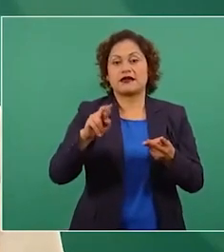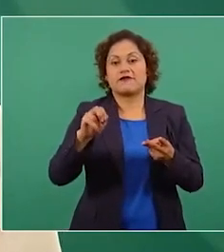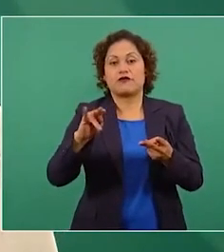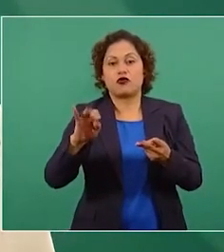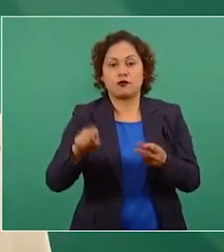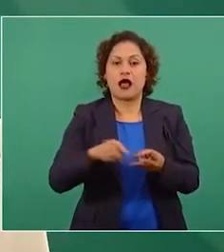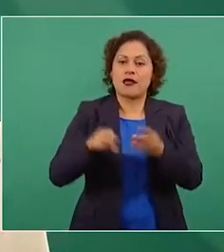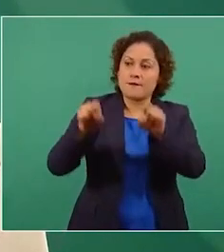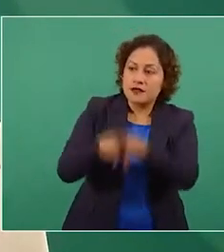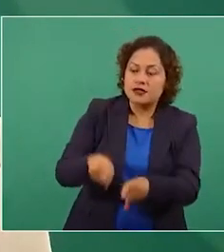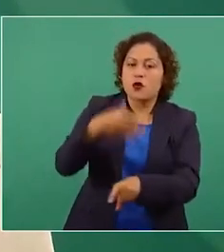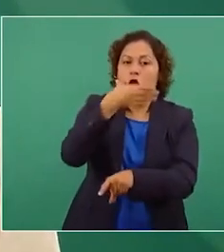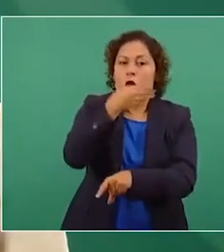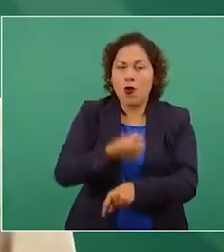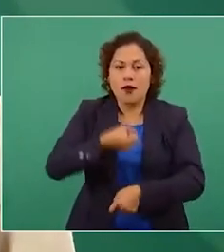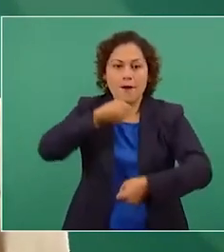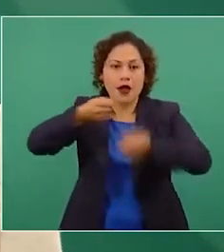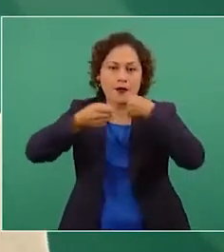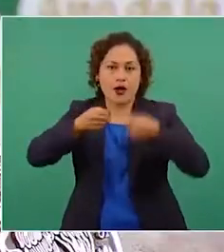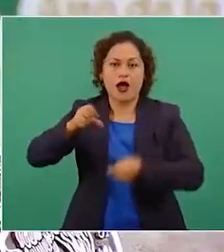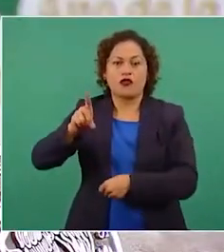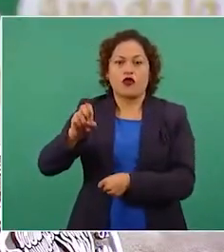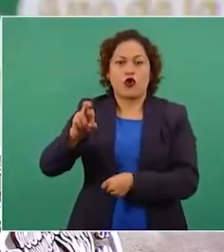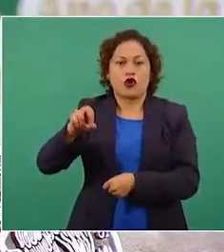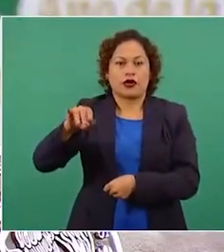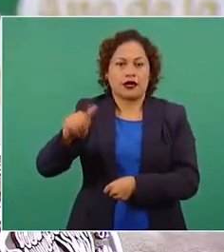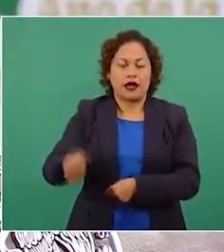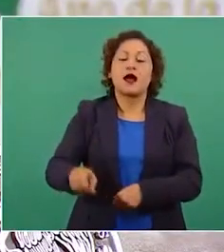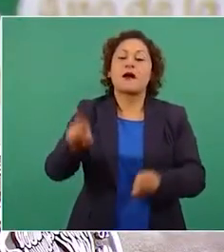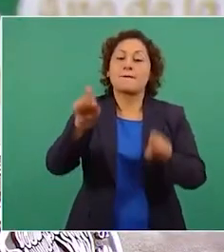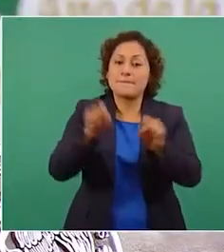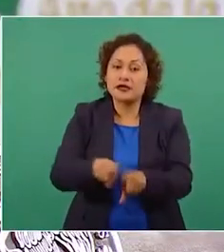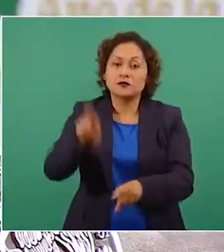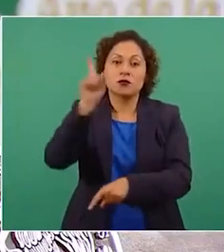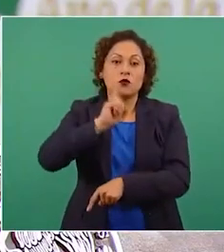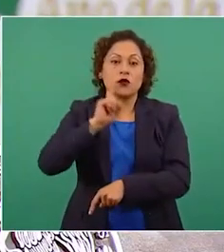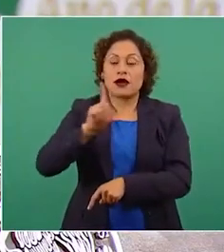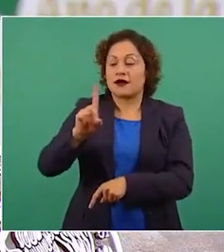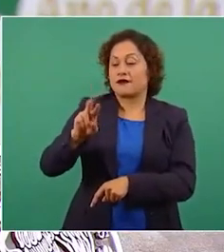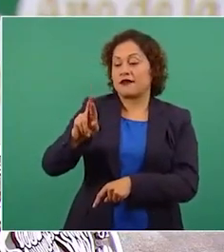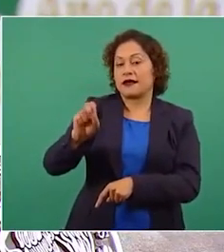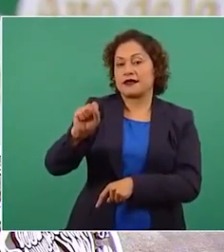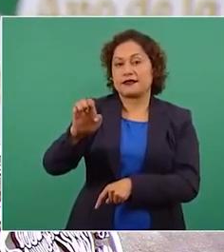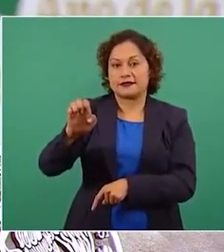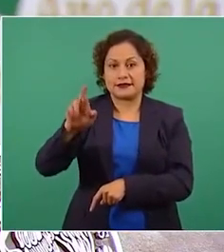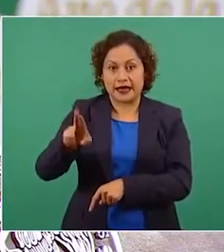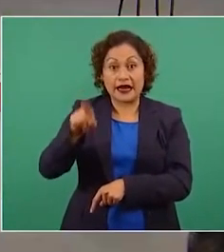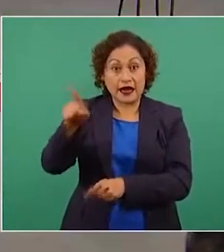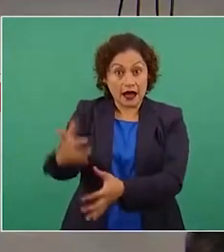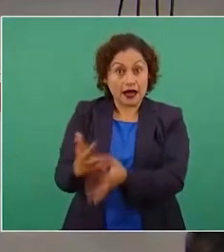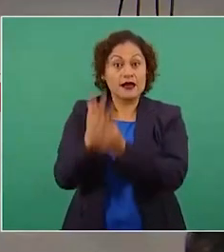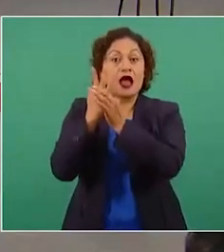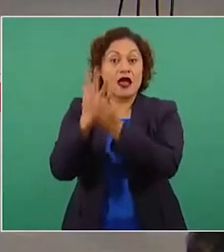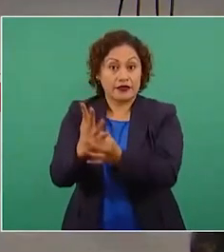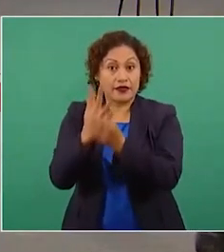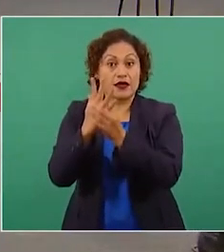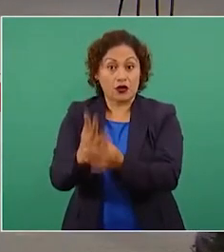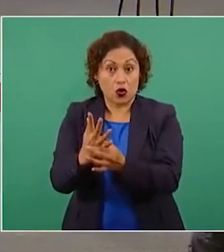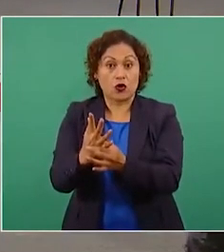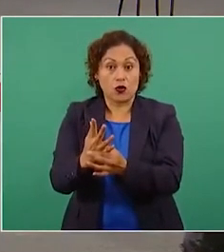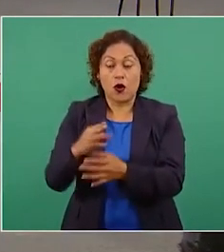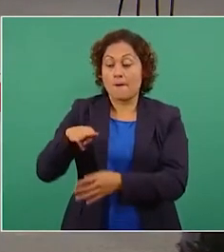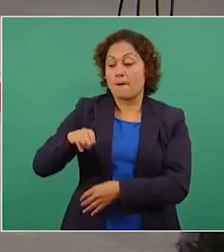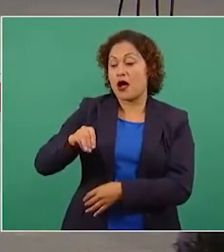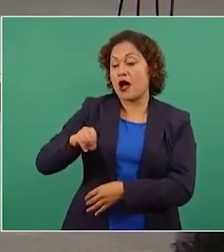Dóriga. Incluso la periodista Denise Dresser aseguró que en su artículo El Mamut Mexicano se